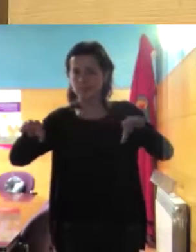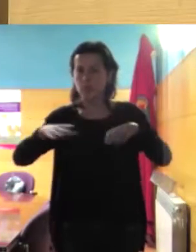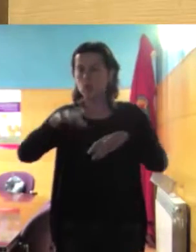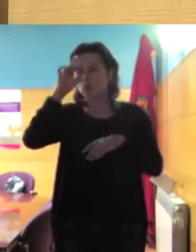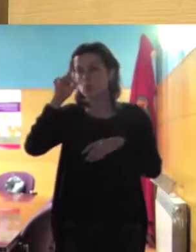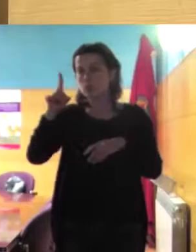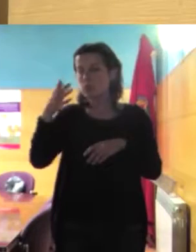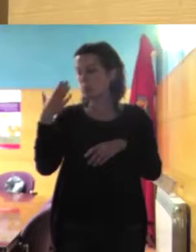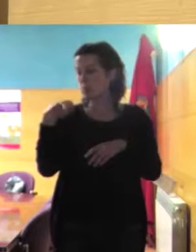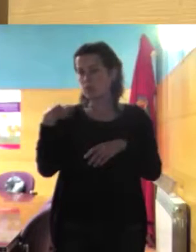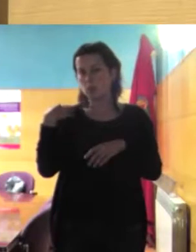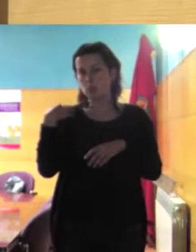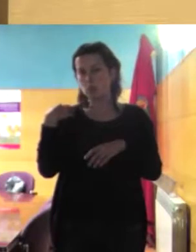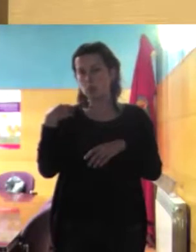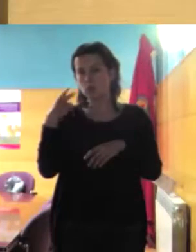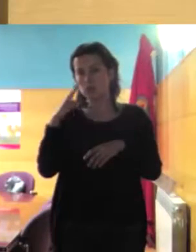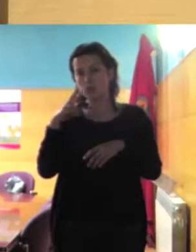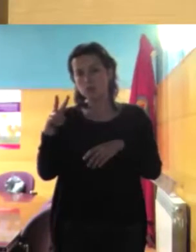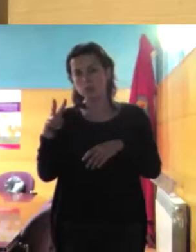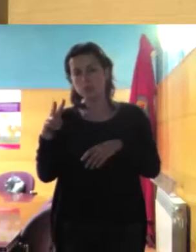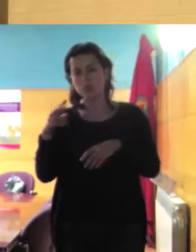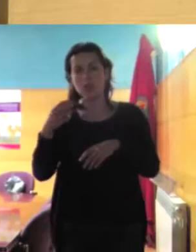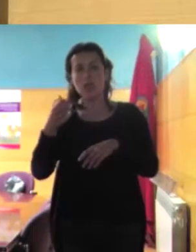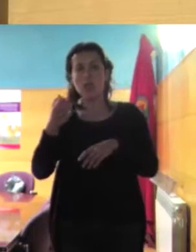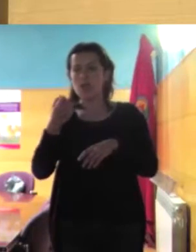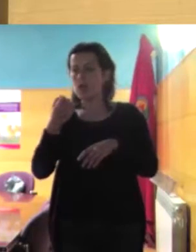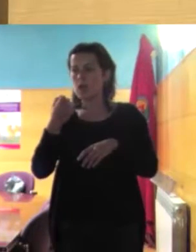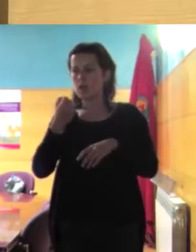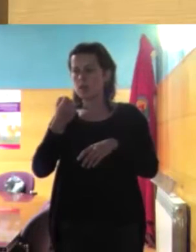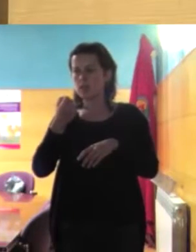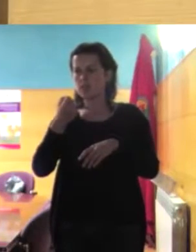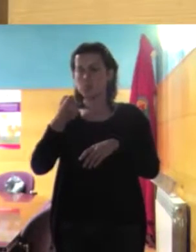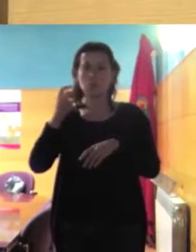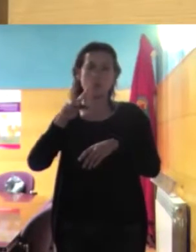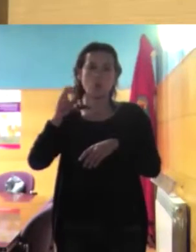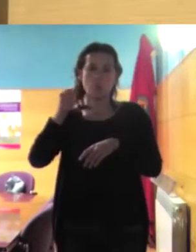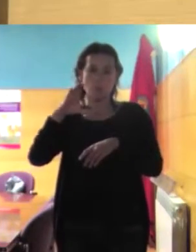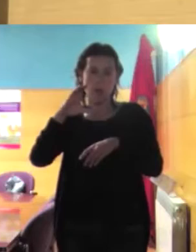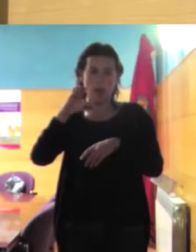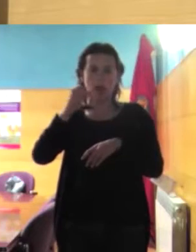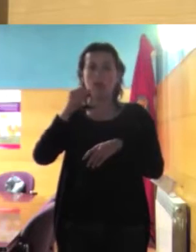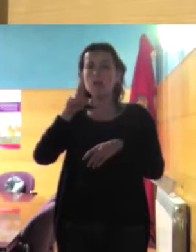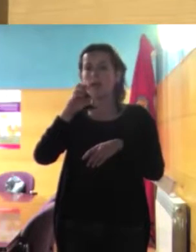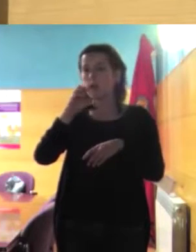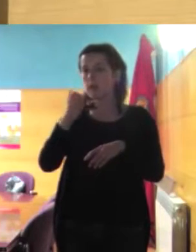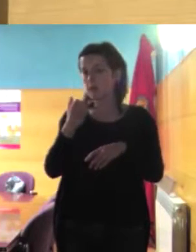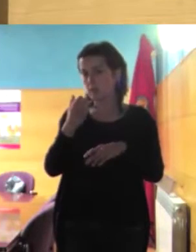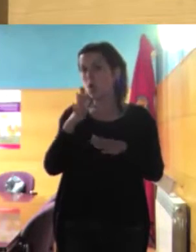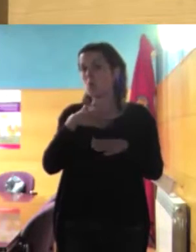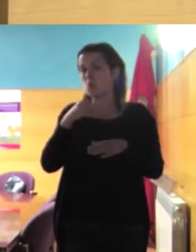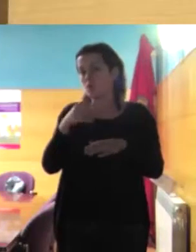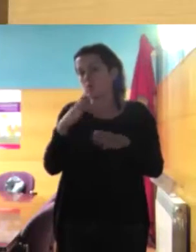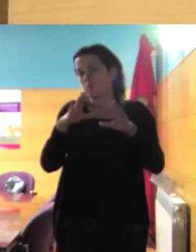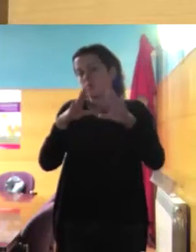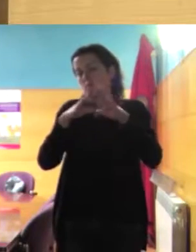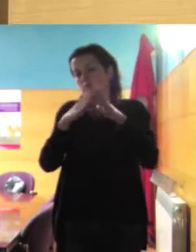las tótem del feminismo es Amelia Bancártet que parciala de vosotras que había hablado del feminismo la no sé y salía el otro